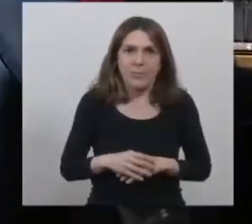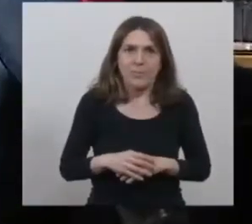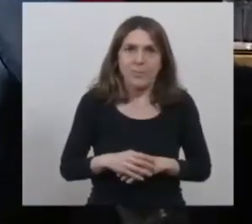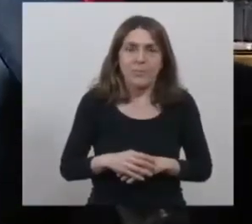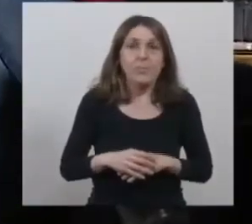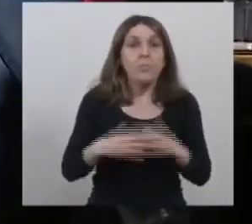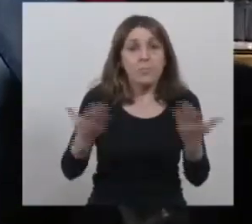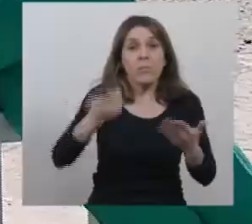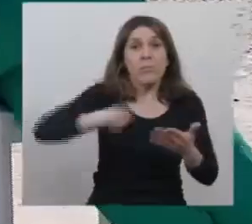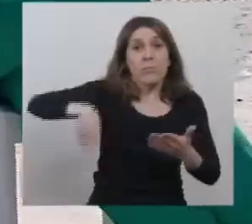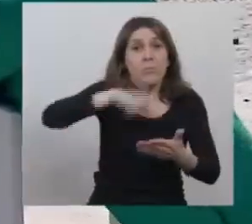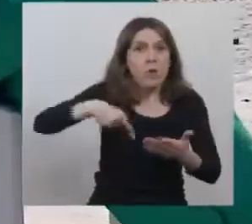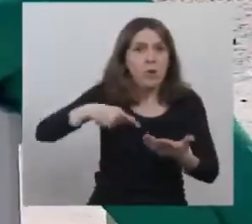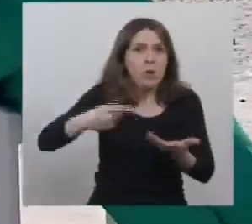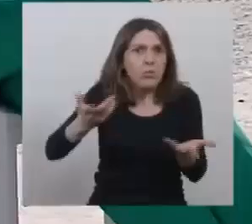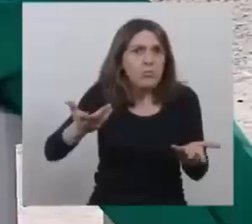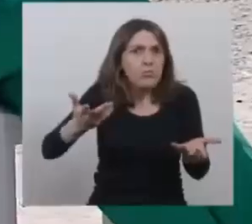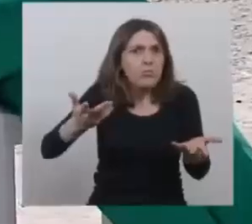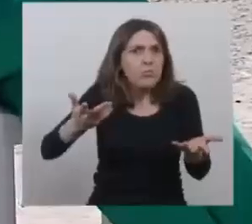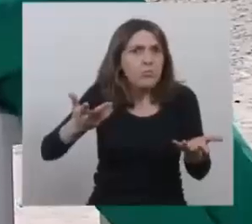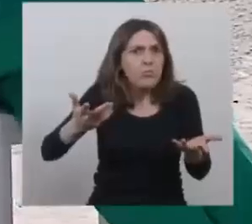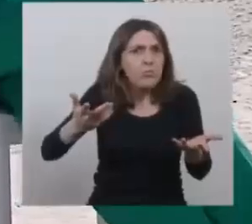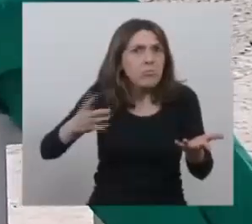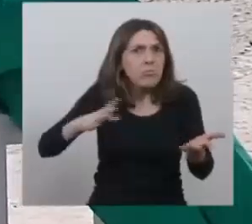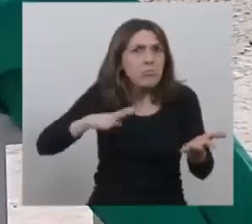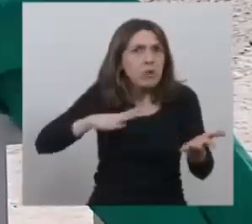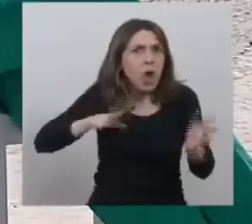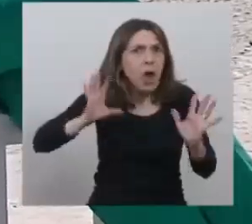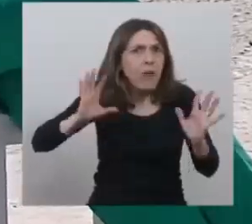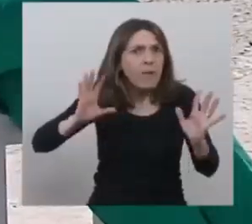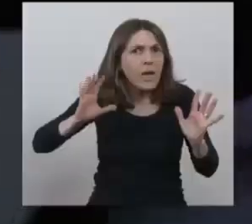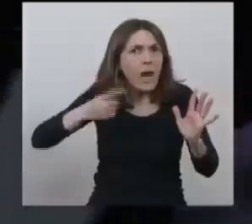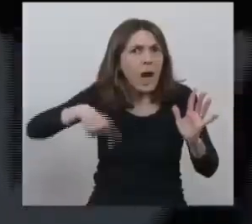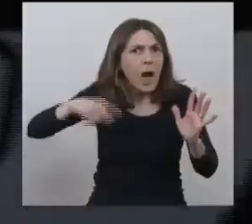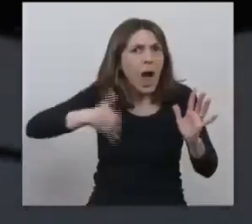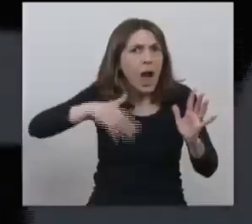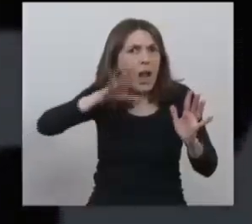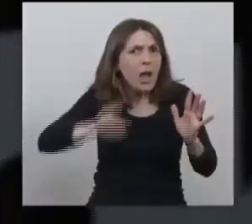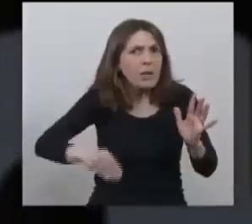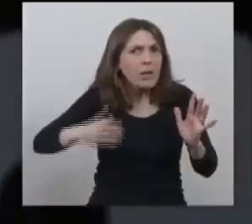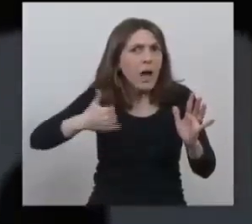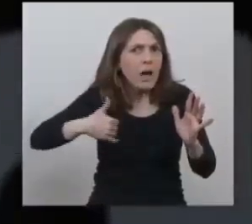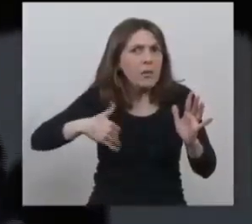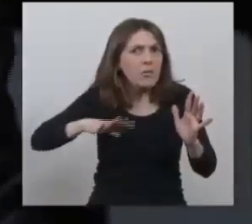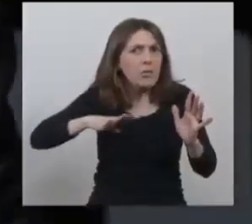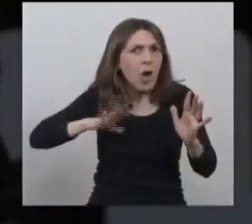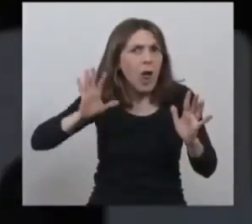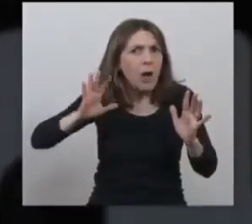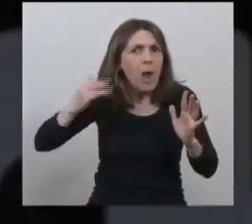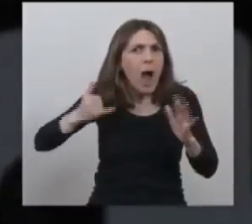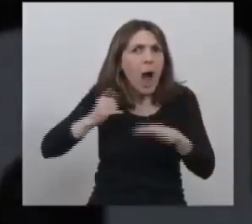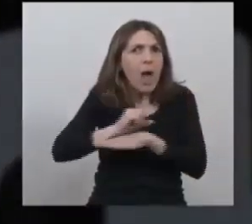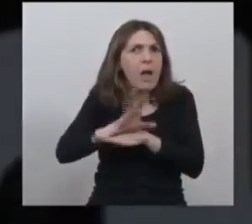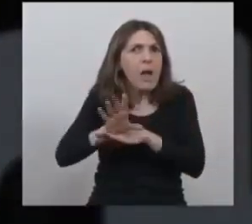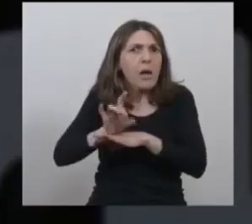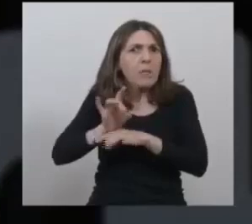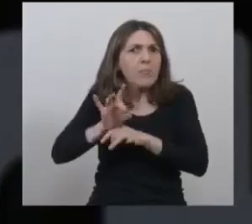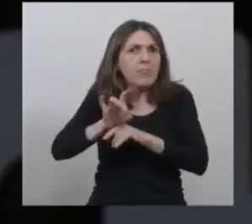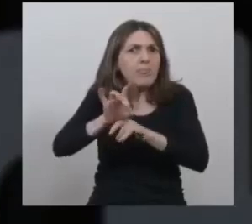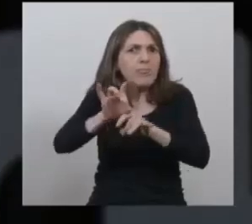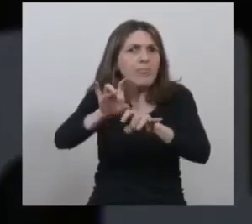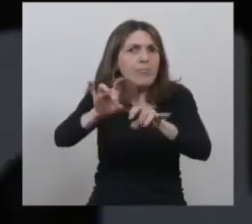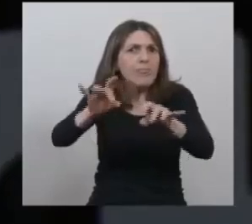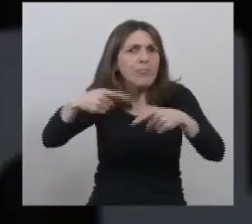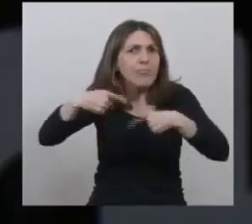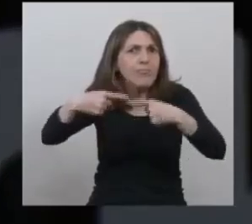y nosotros todavía estamos viviendo el difícil momento de la pandemia no se ha terminado